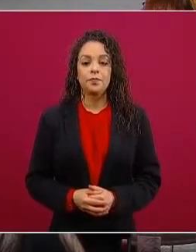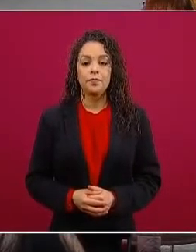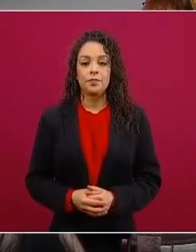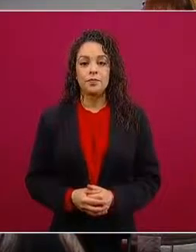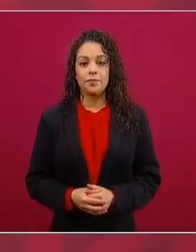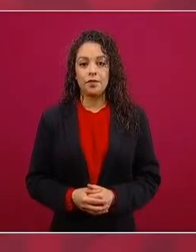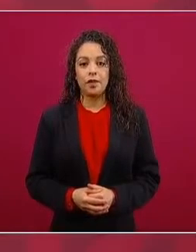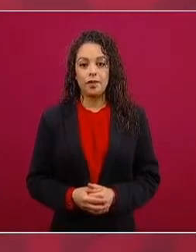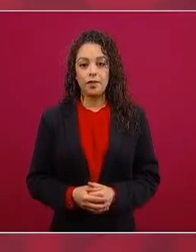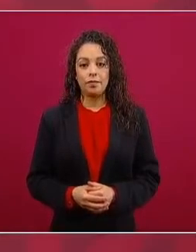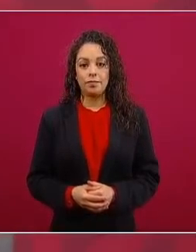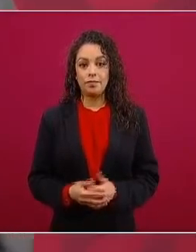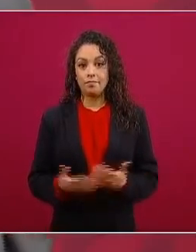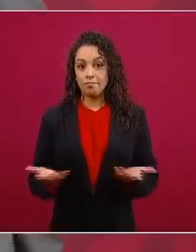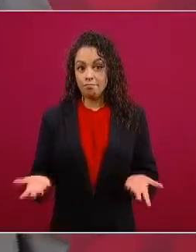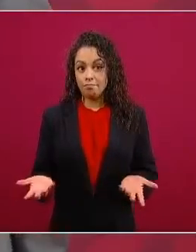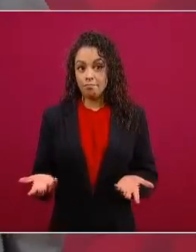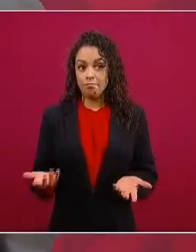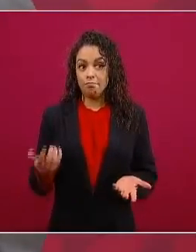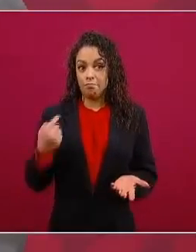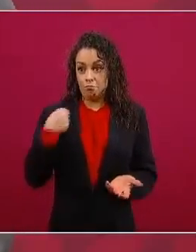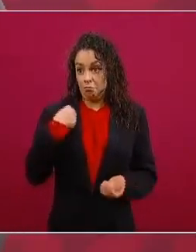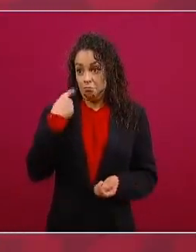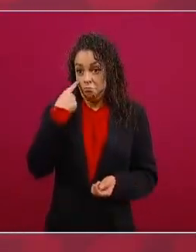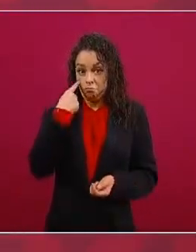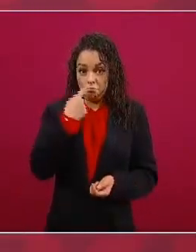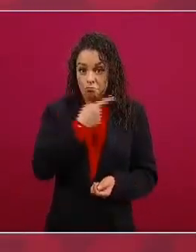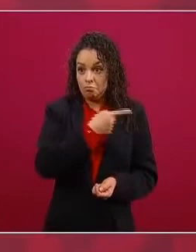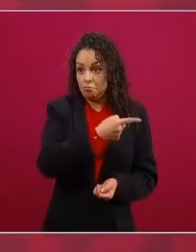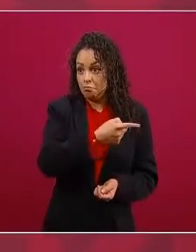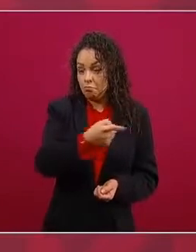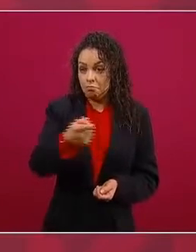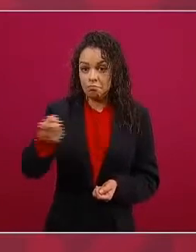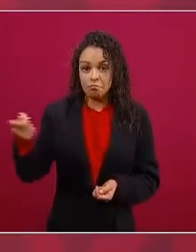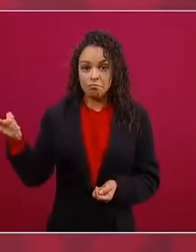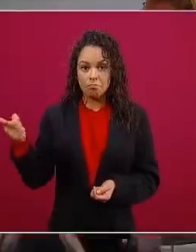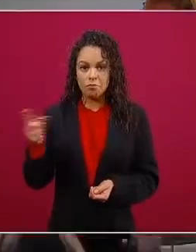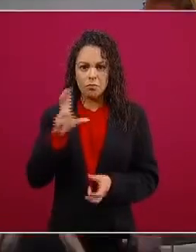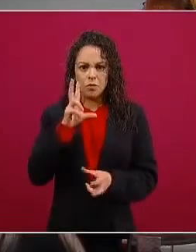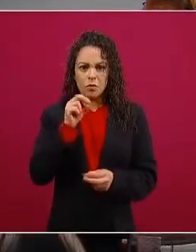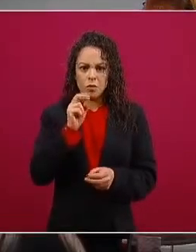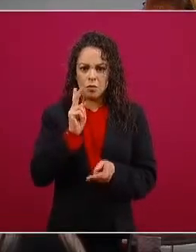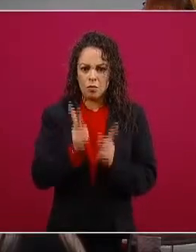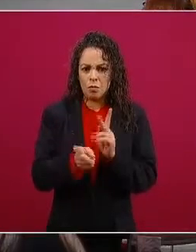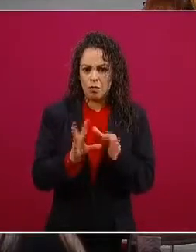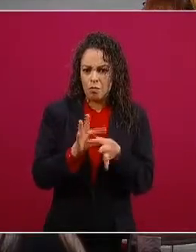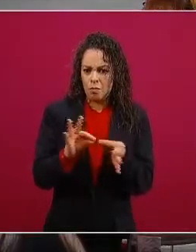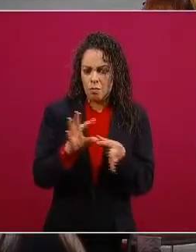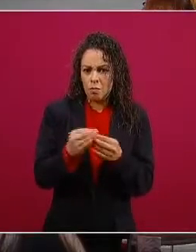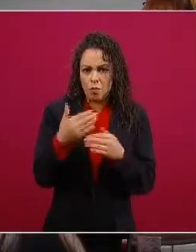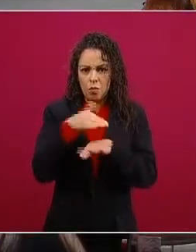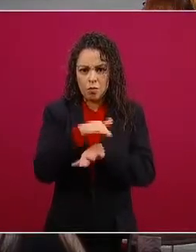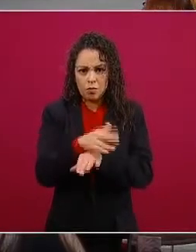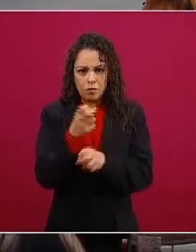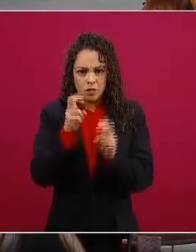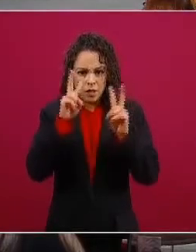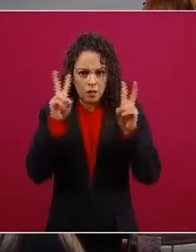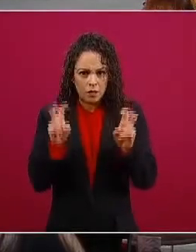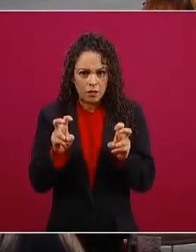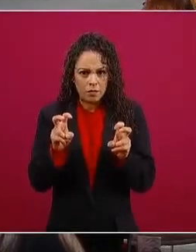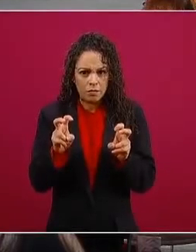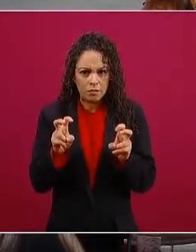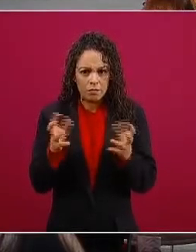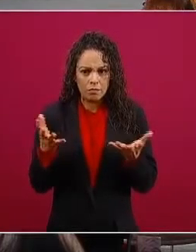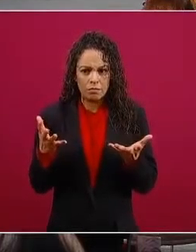ve que en los medios no se trata el tema no sé si Reforma